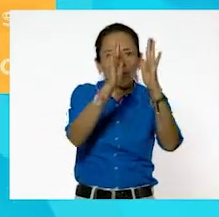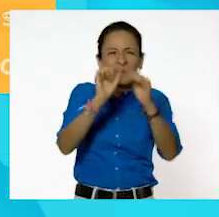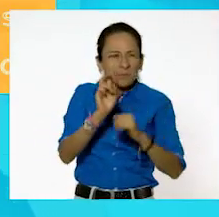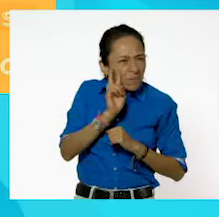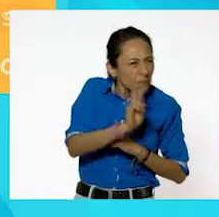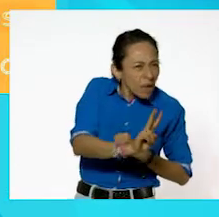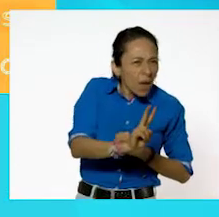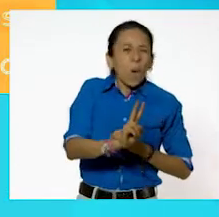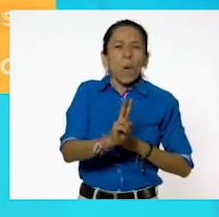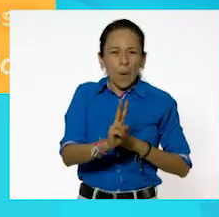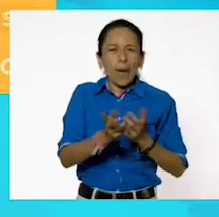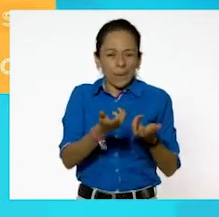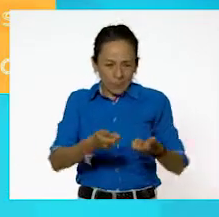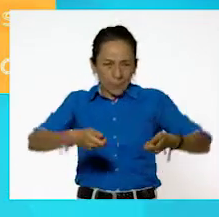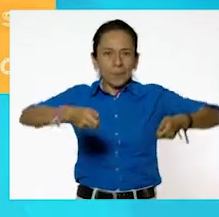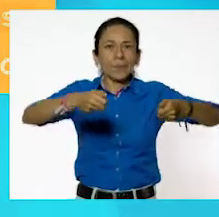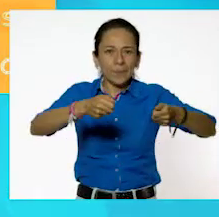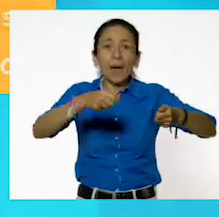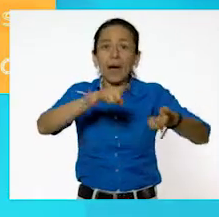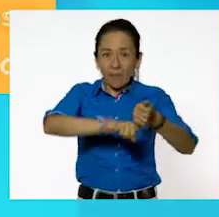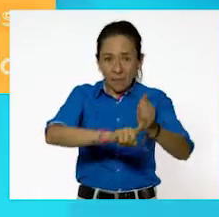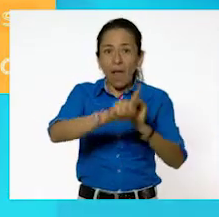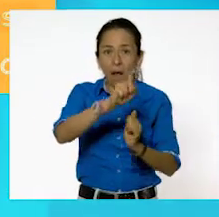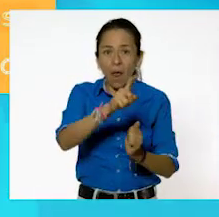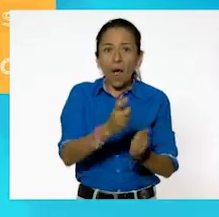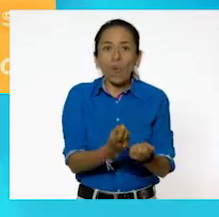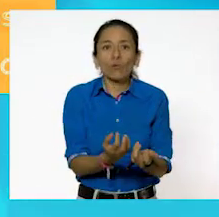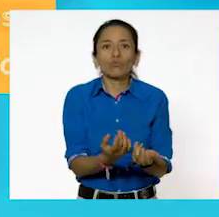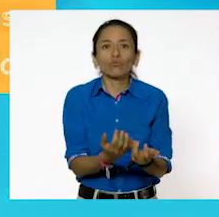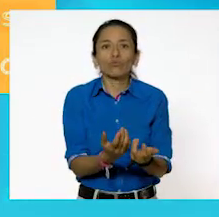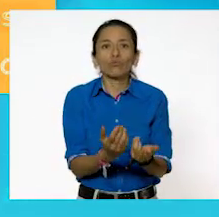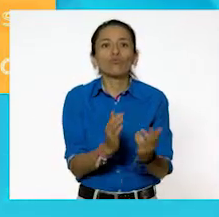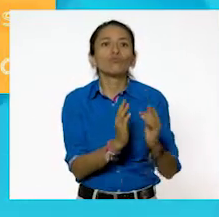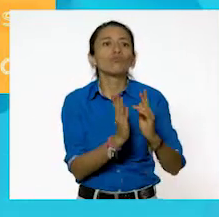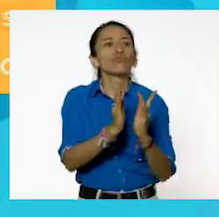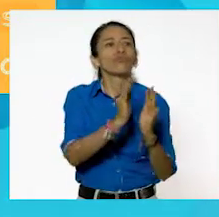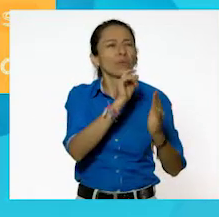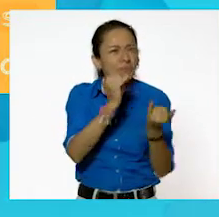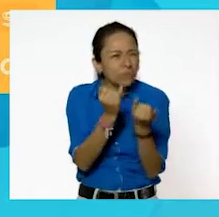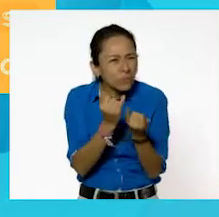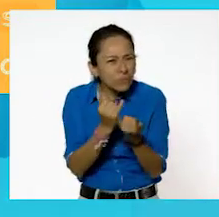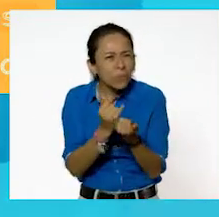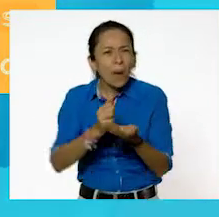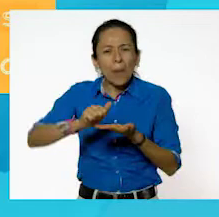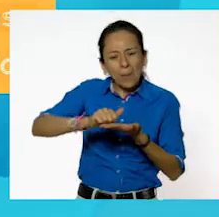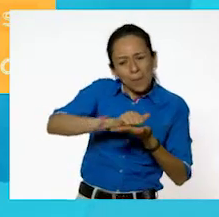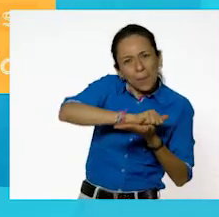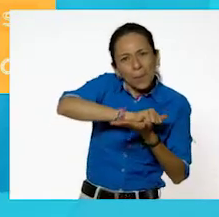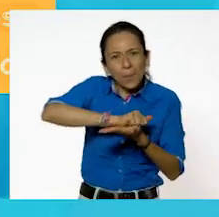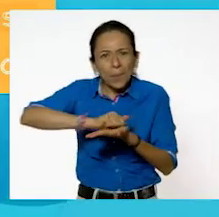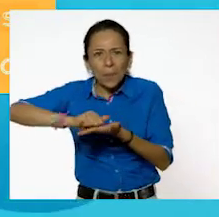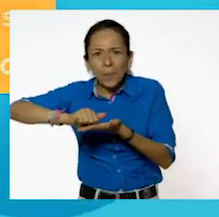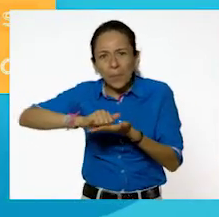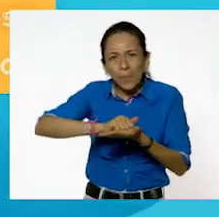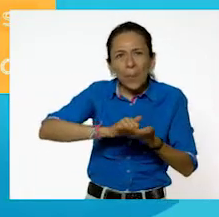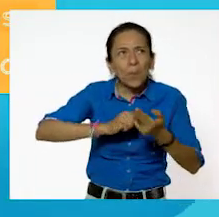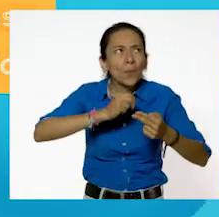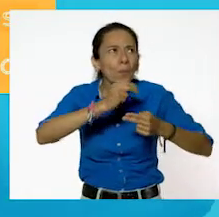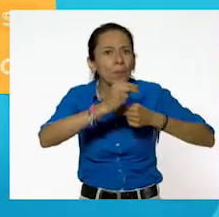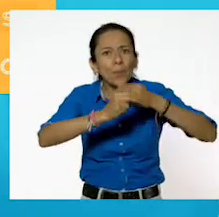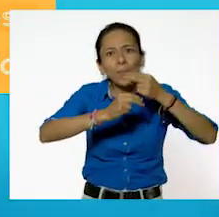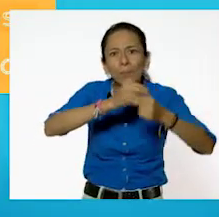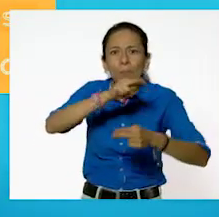agua hirviendo. Y también tiene algo de vapor y una plancha de vapor. Estos los podemos encontrar en nuestra casa con